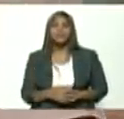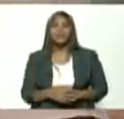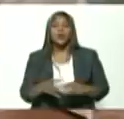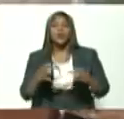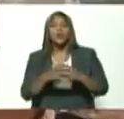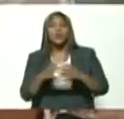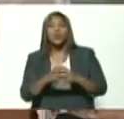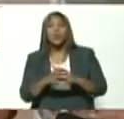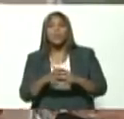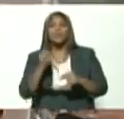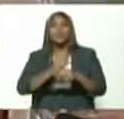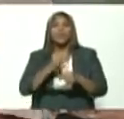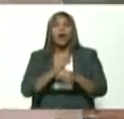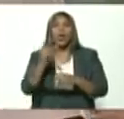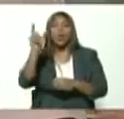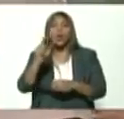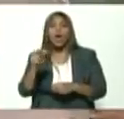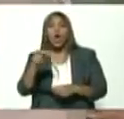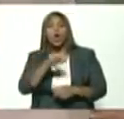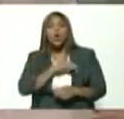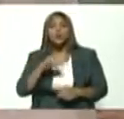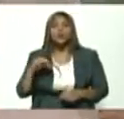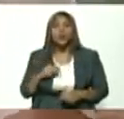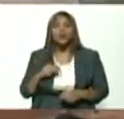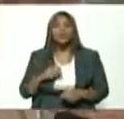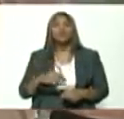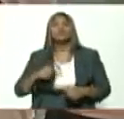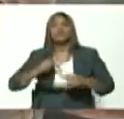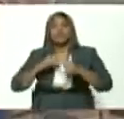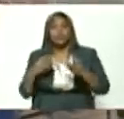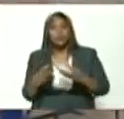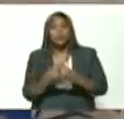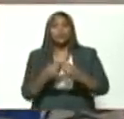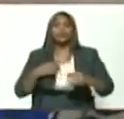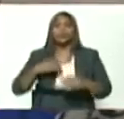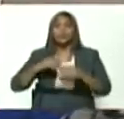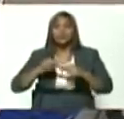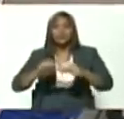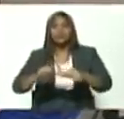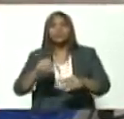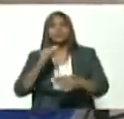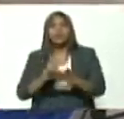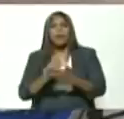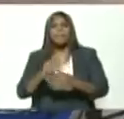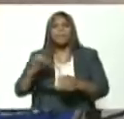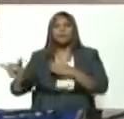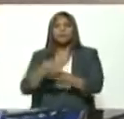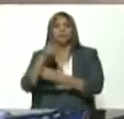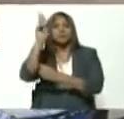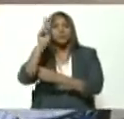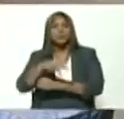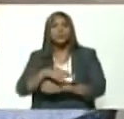Guayana nosotros estamos venciendo leales siempre traidores nunca